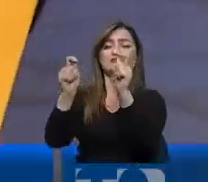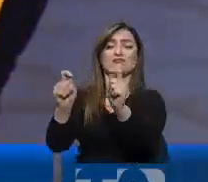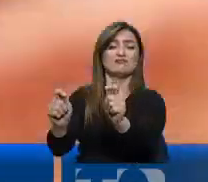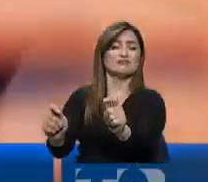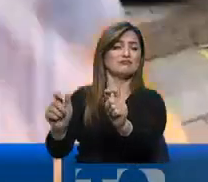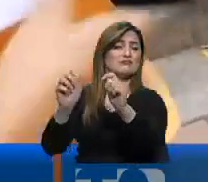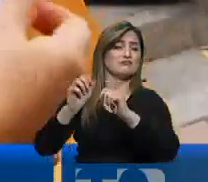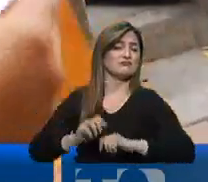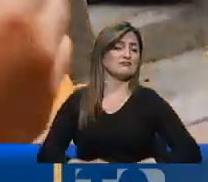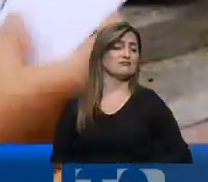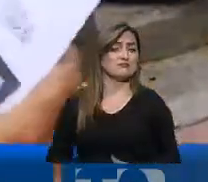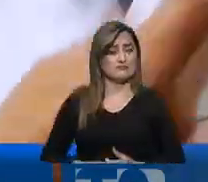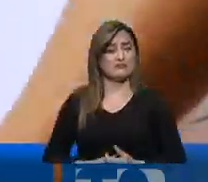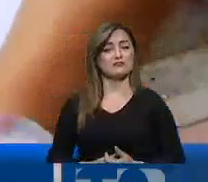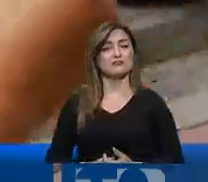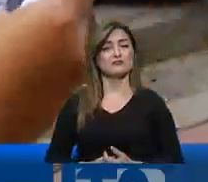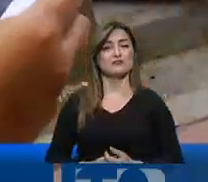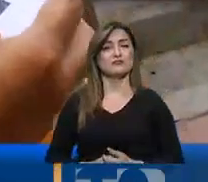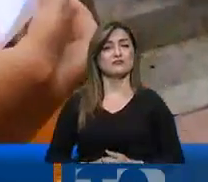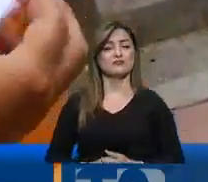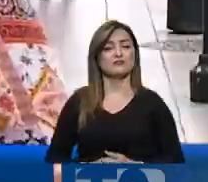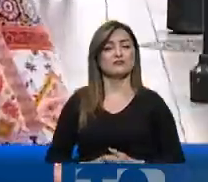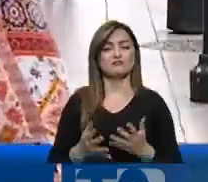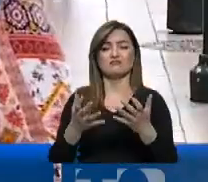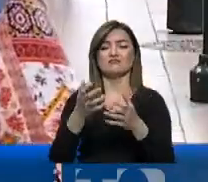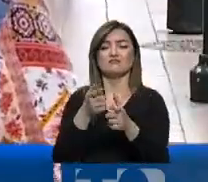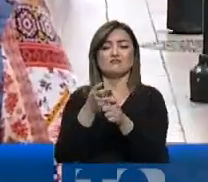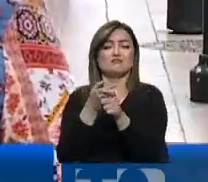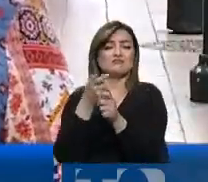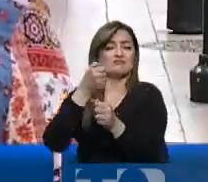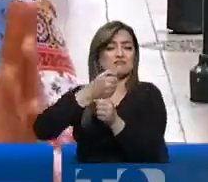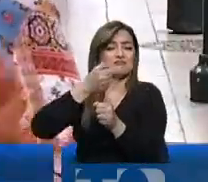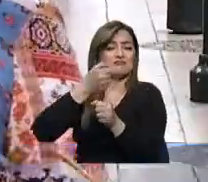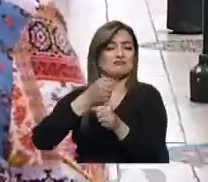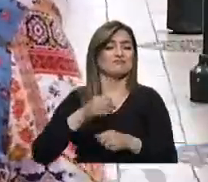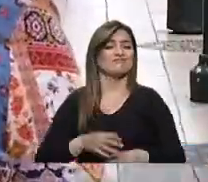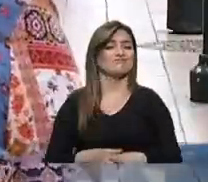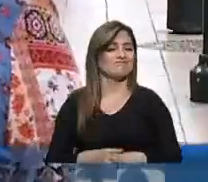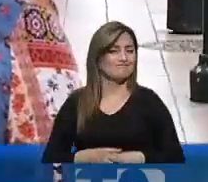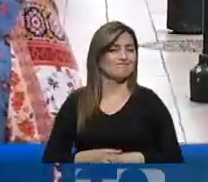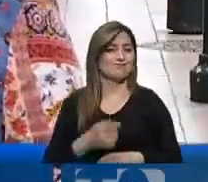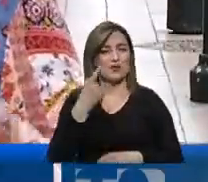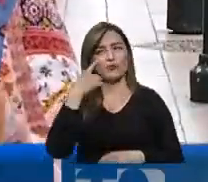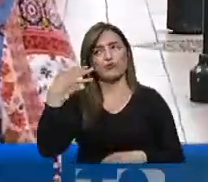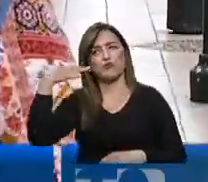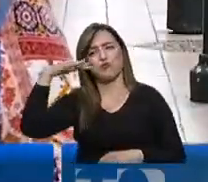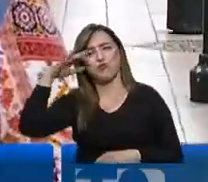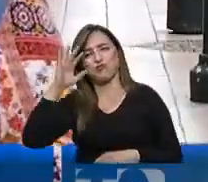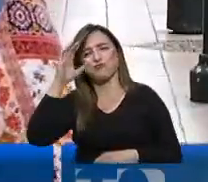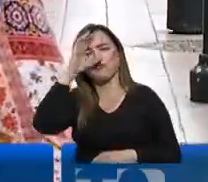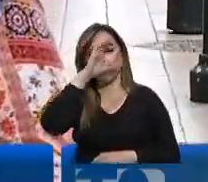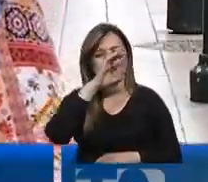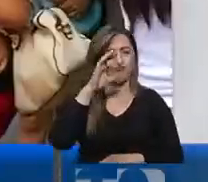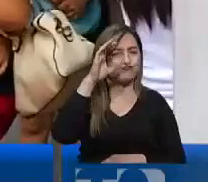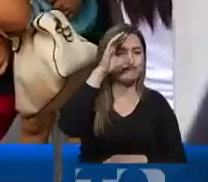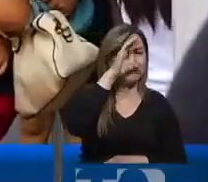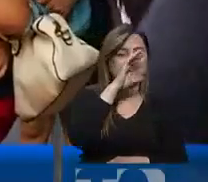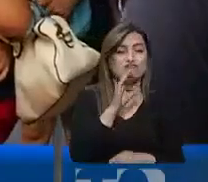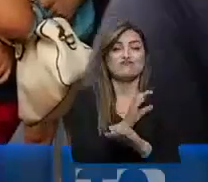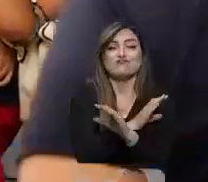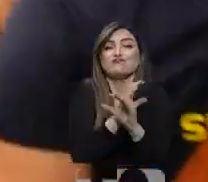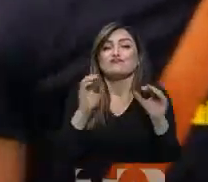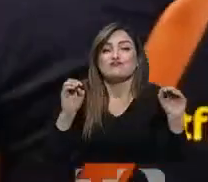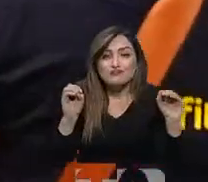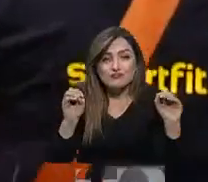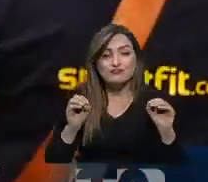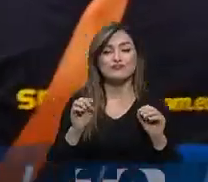que encuentra su paso. Su hoja de vida, pues le urge un trabajo. Sí, estoy buscando trabajo allá, ya mucho tengo que ir y todavía nada. En